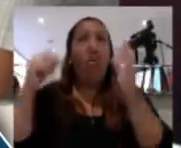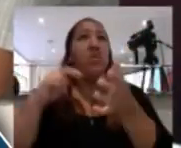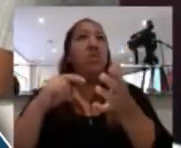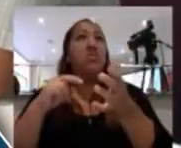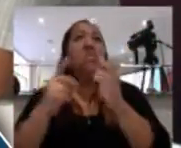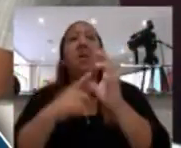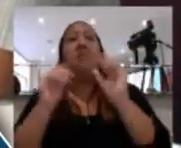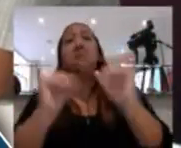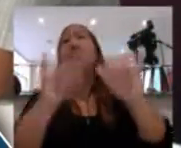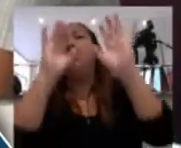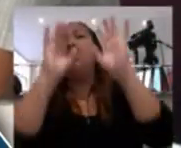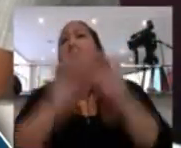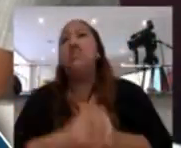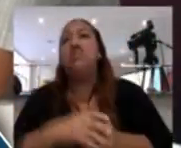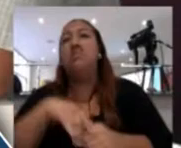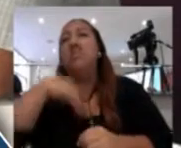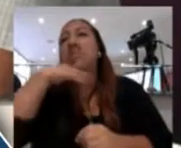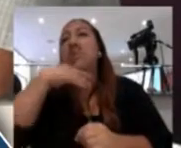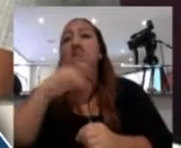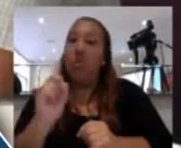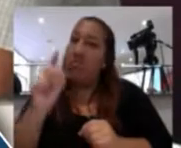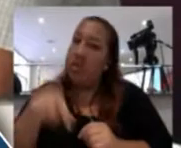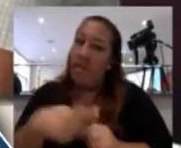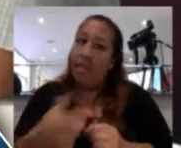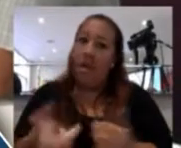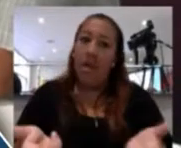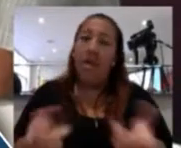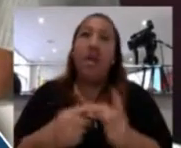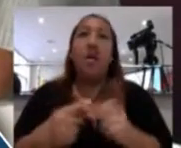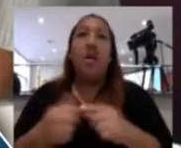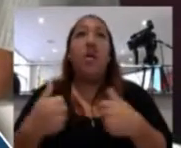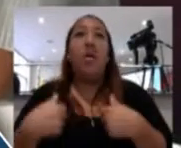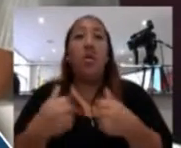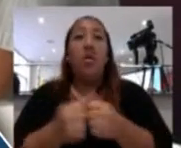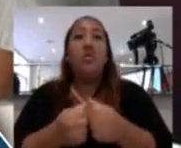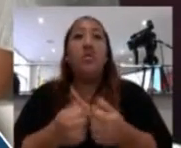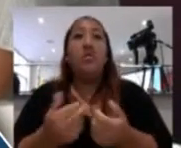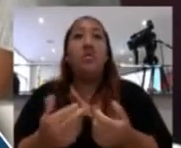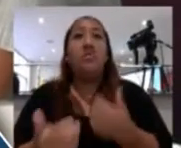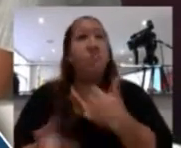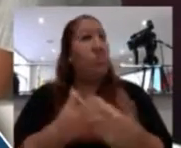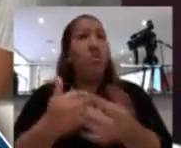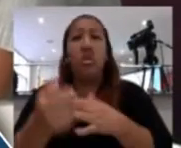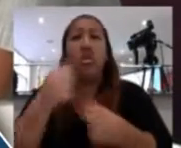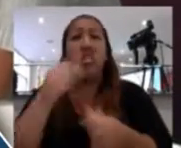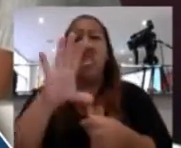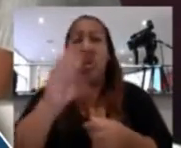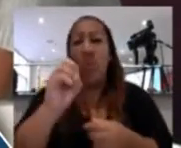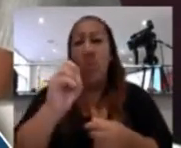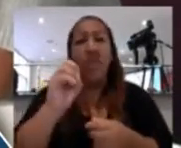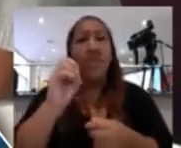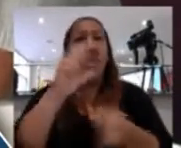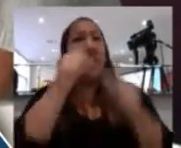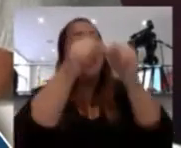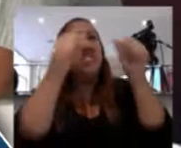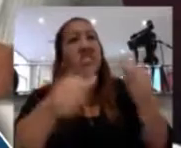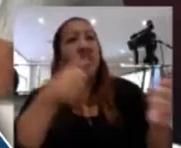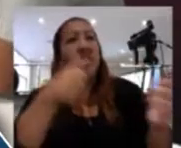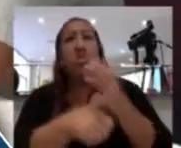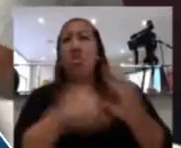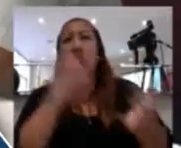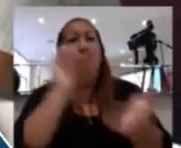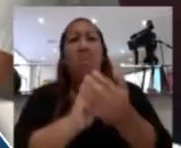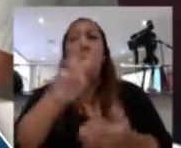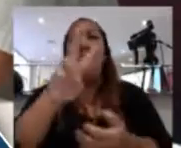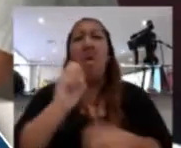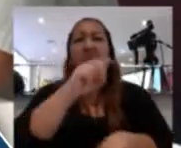Entonces, yo quisiera que me proporcionen 50 tickets y lo coloco en 20 horas,